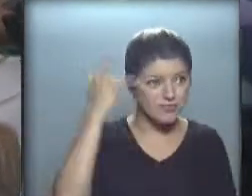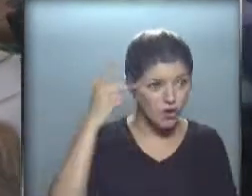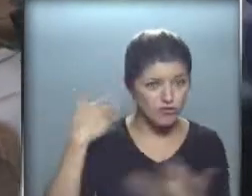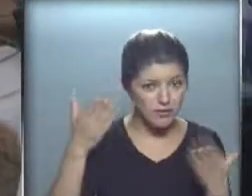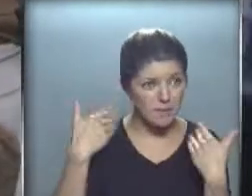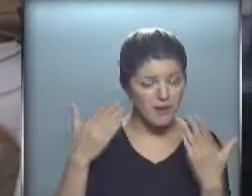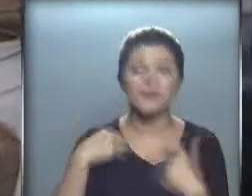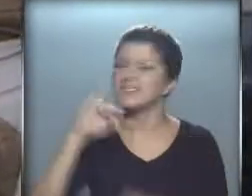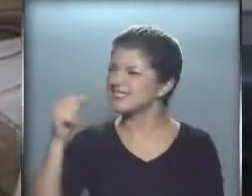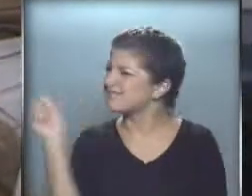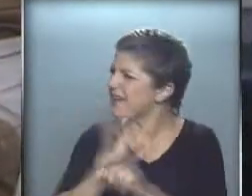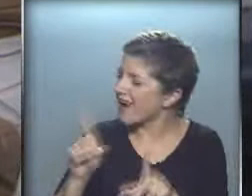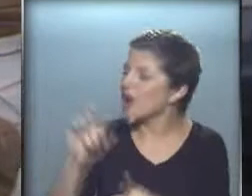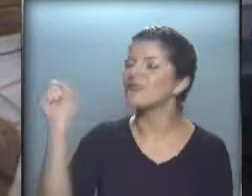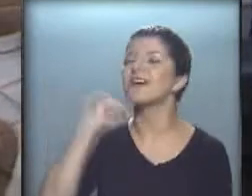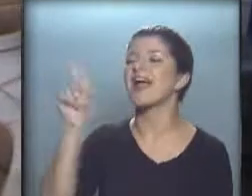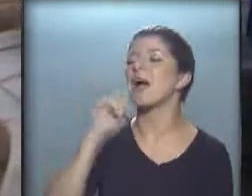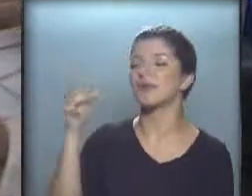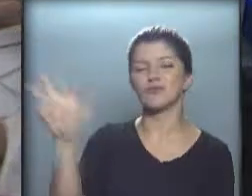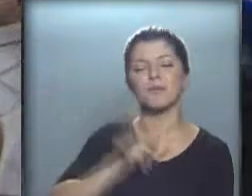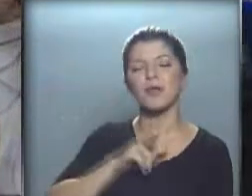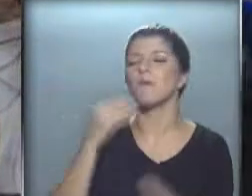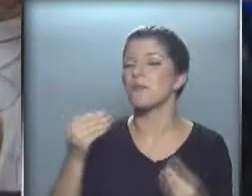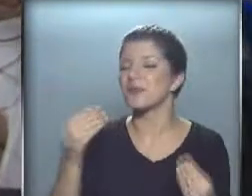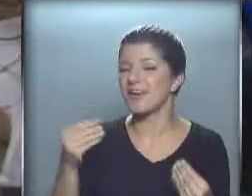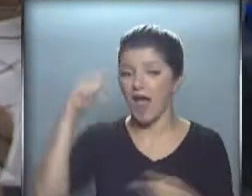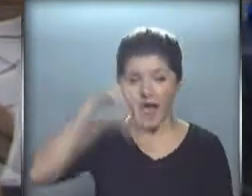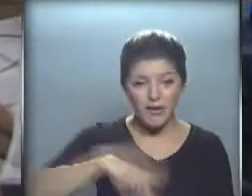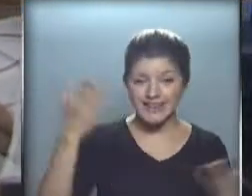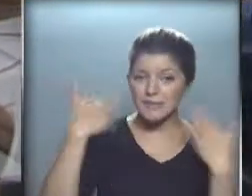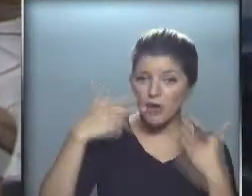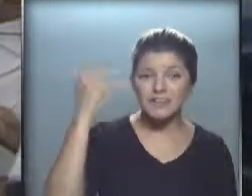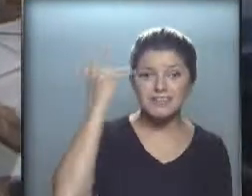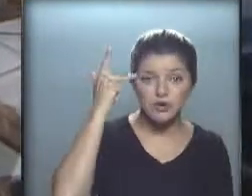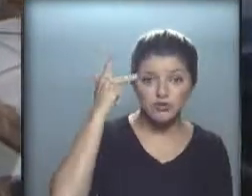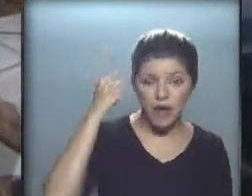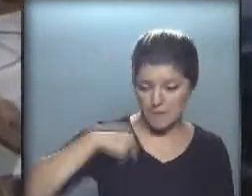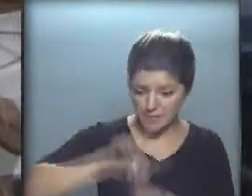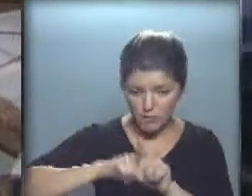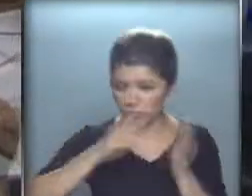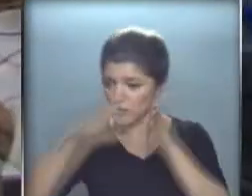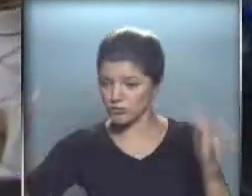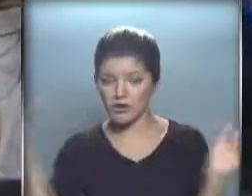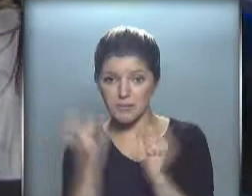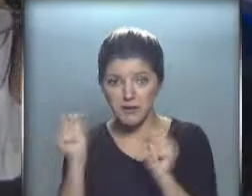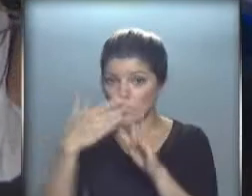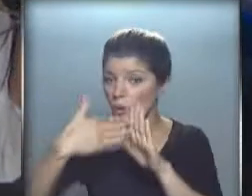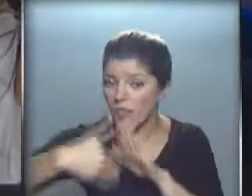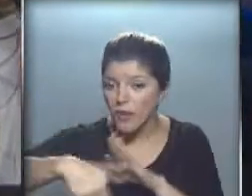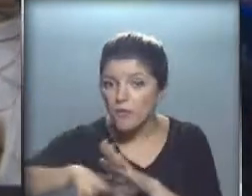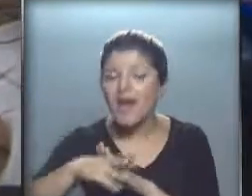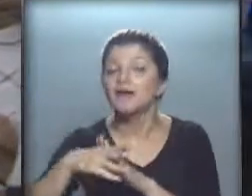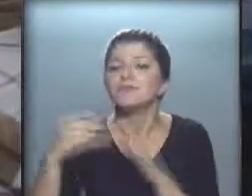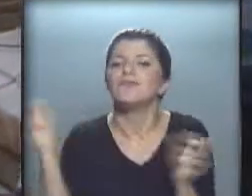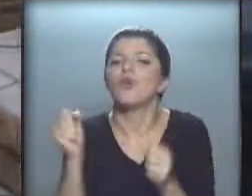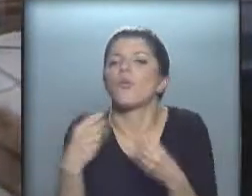es muy raro, Gabriel Andriete nos va a ayudar a entender por qué hace 18 grados en pleno invierno y cuándo llega finalmente el frío